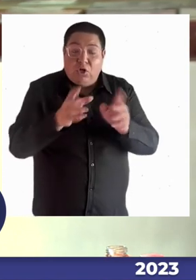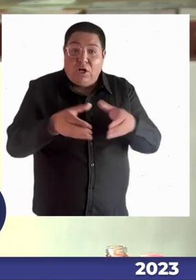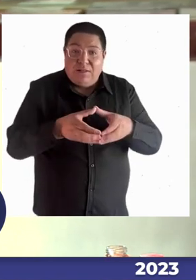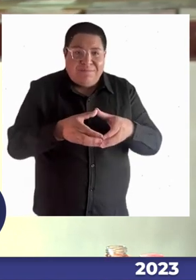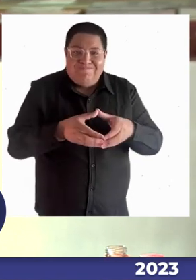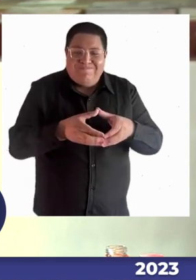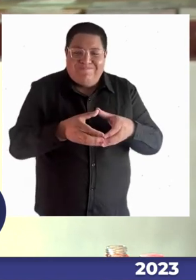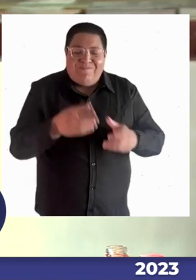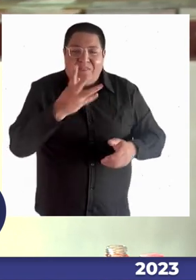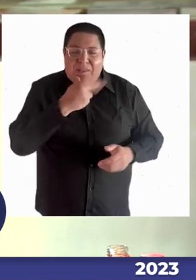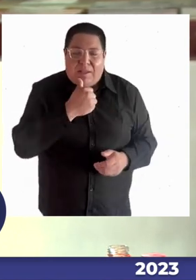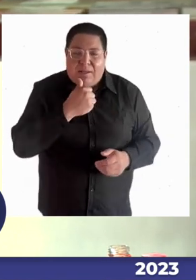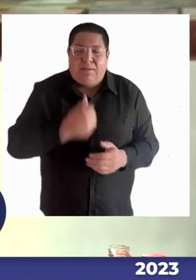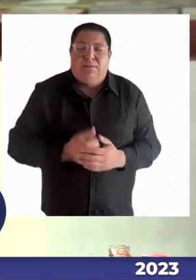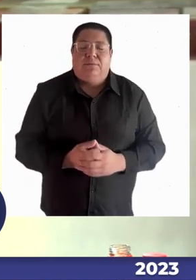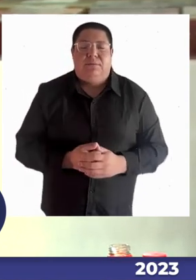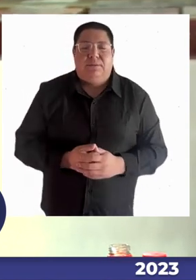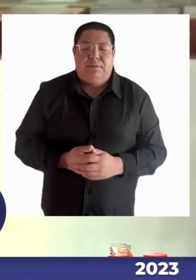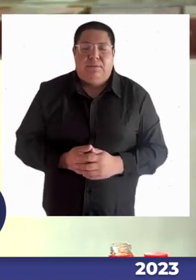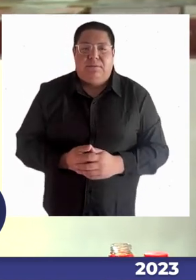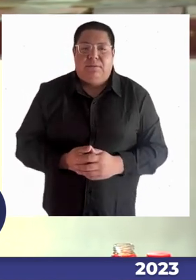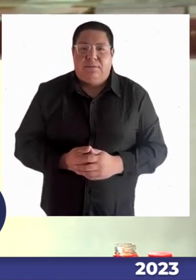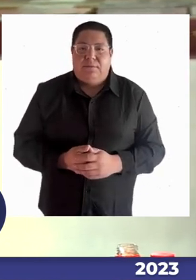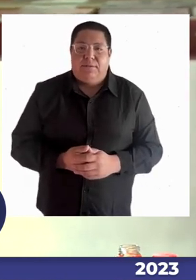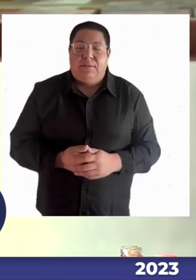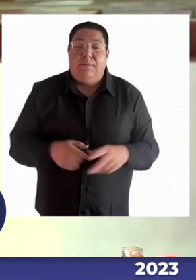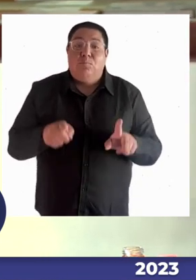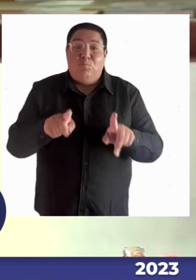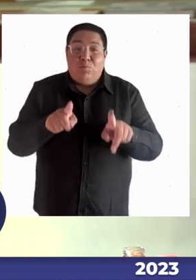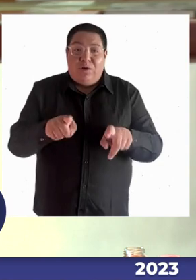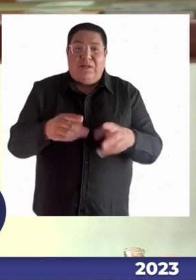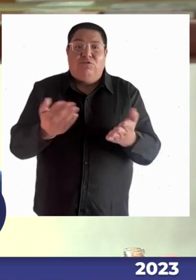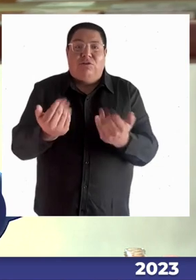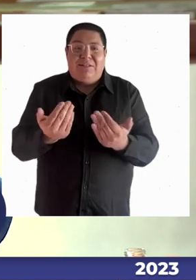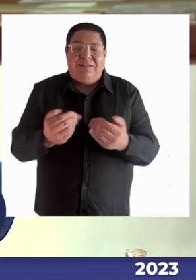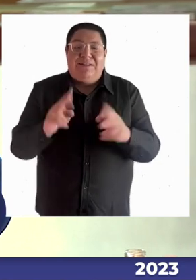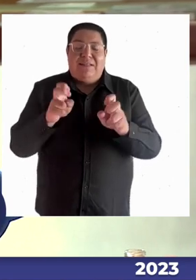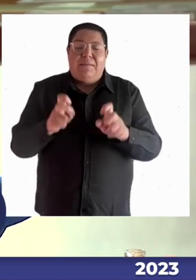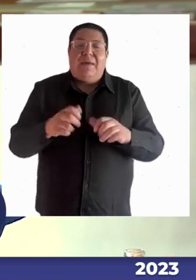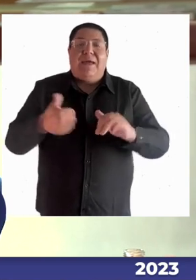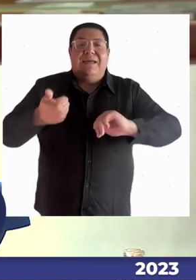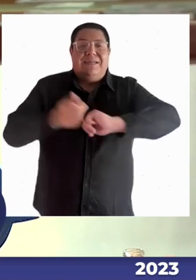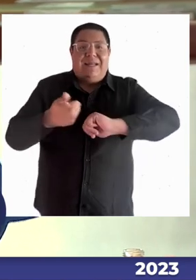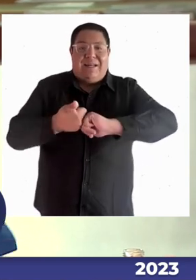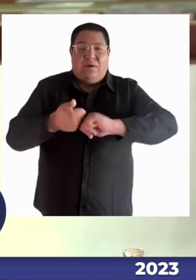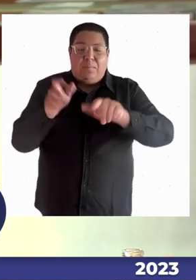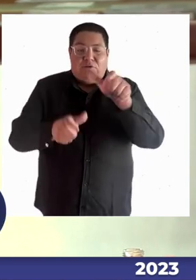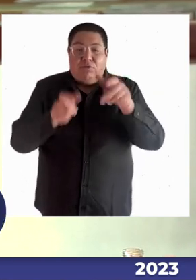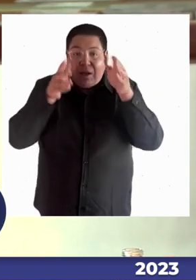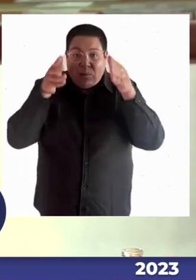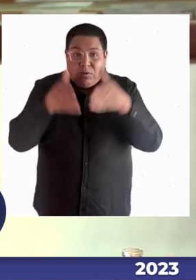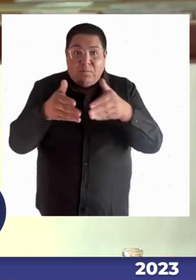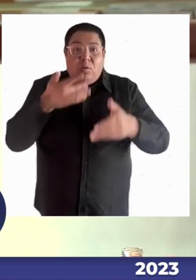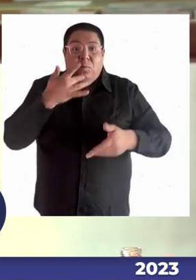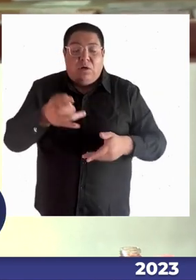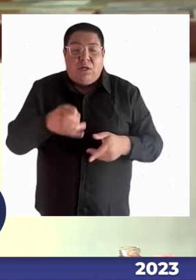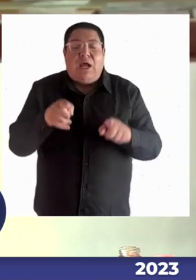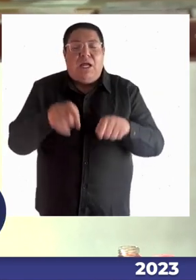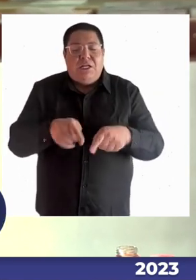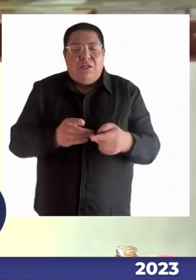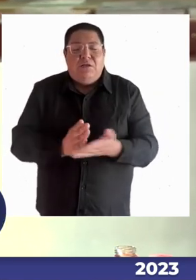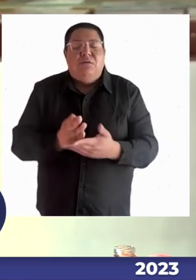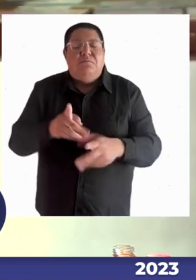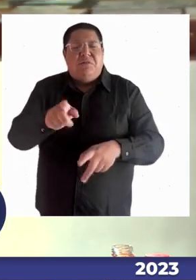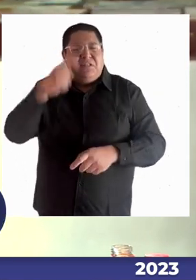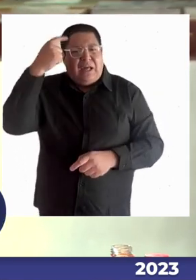tienen características distintas, entonces siguen siendo vulneradas y discriminadas. Entonces, hoy día, con esta perspectiva de